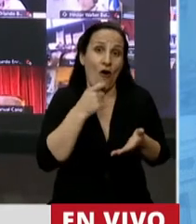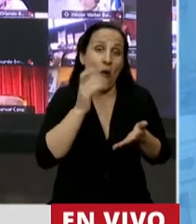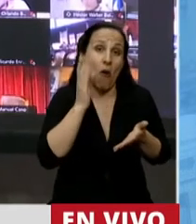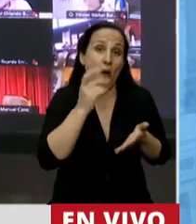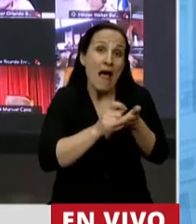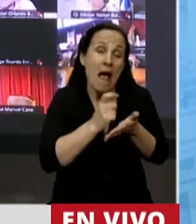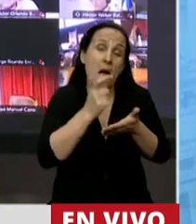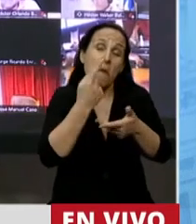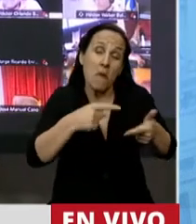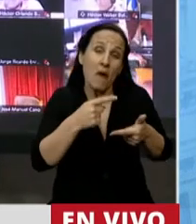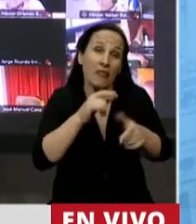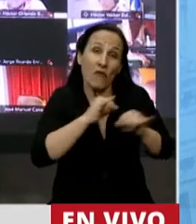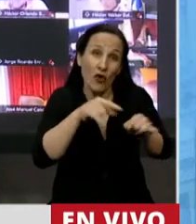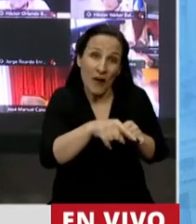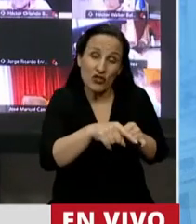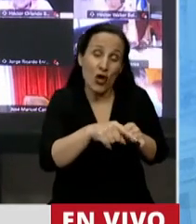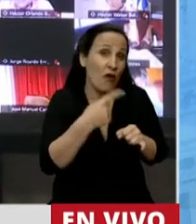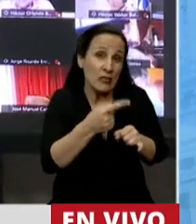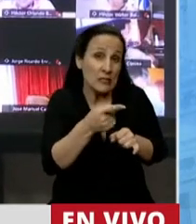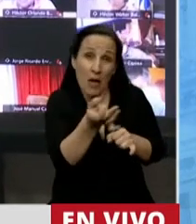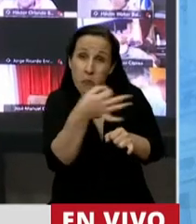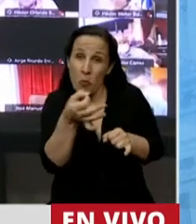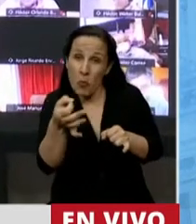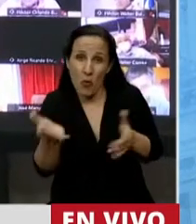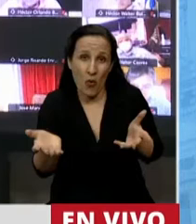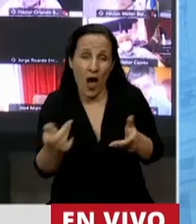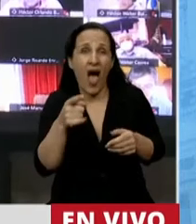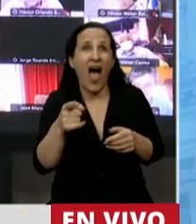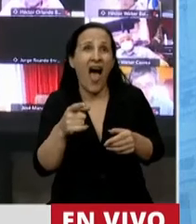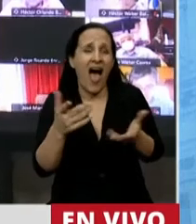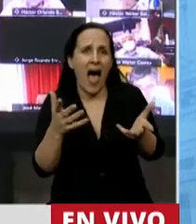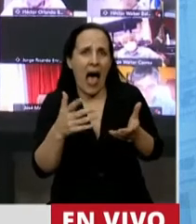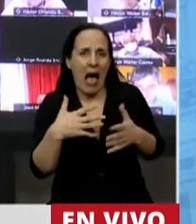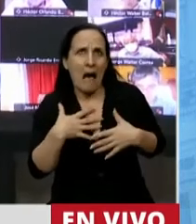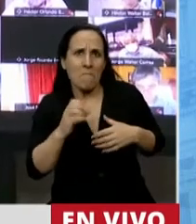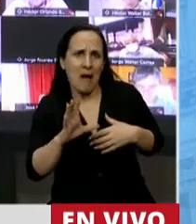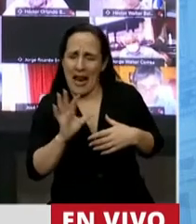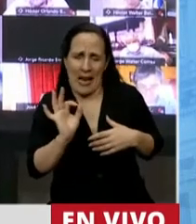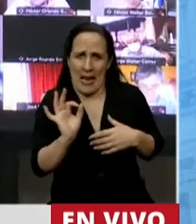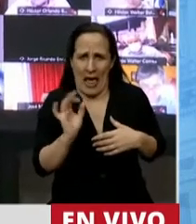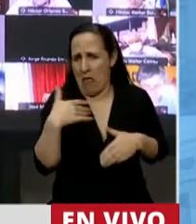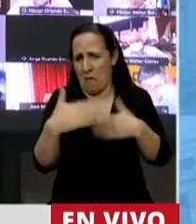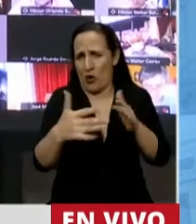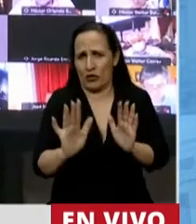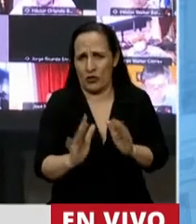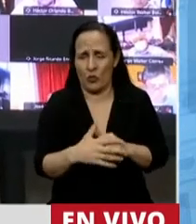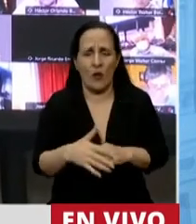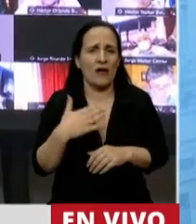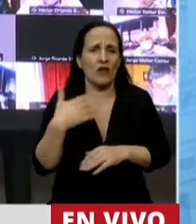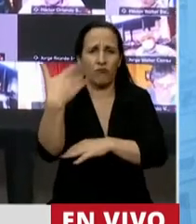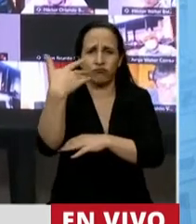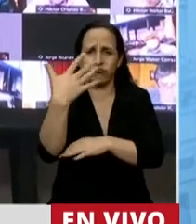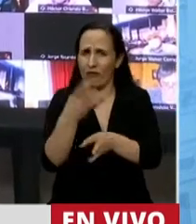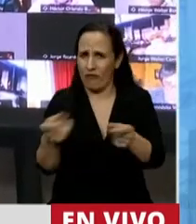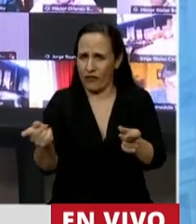están diciendo y ni siquiera se sonrojan, lo están llevando hacia adelante. Termino mis